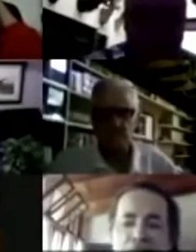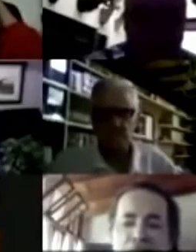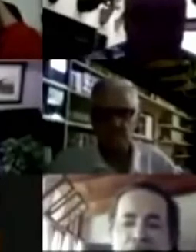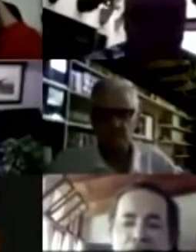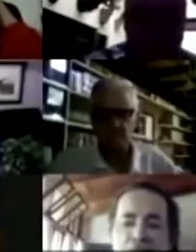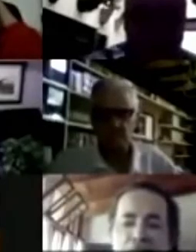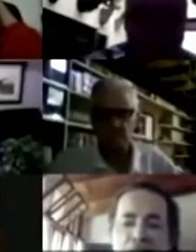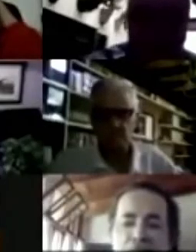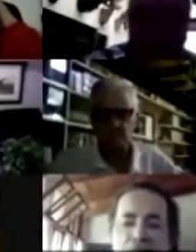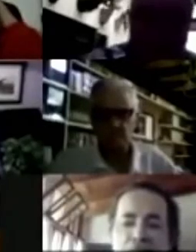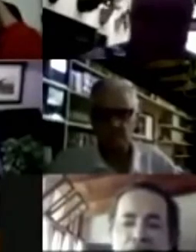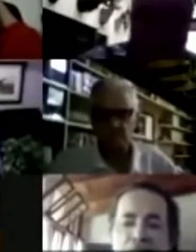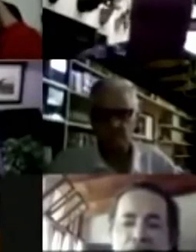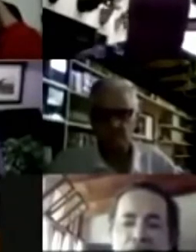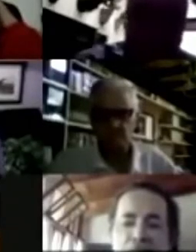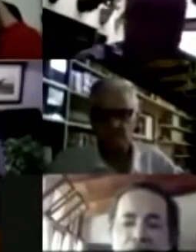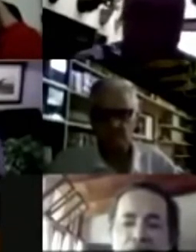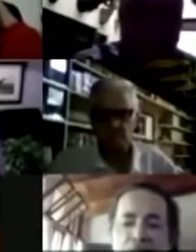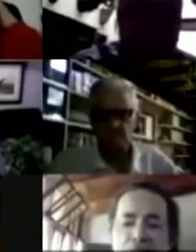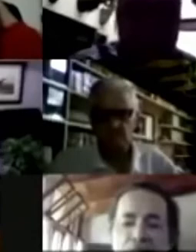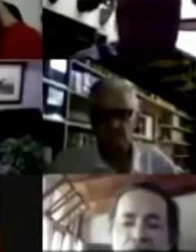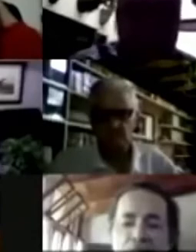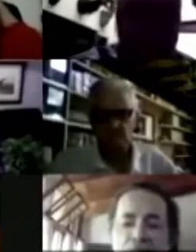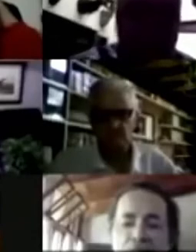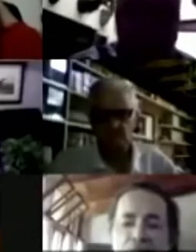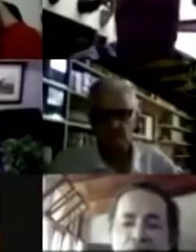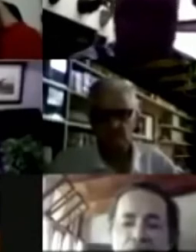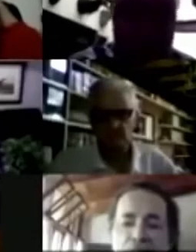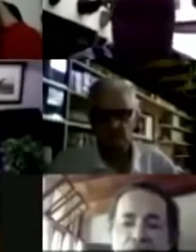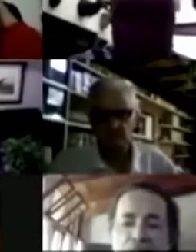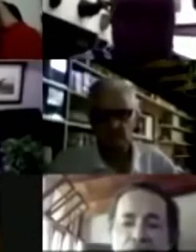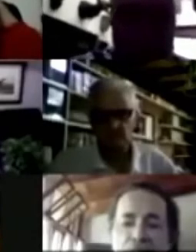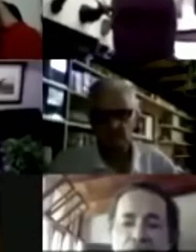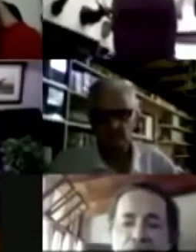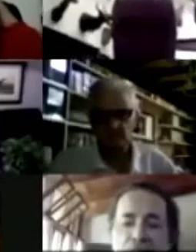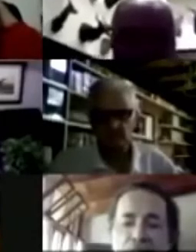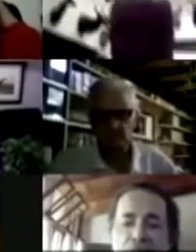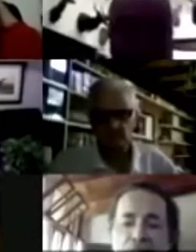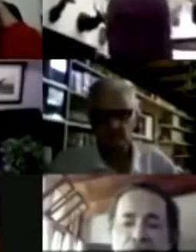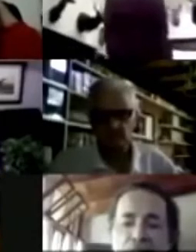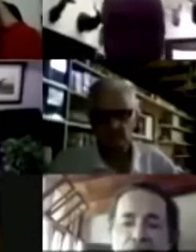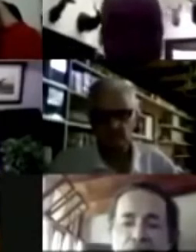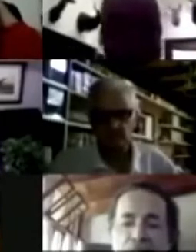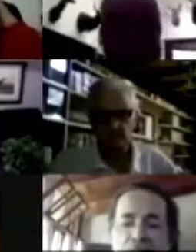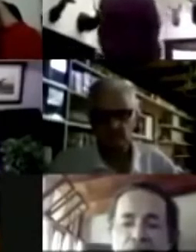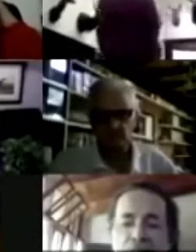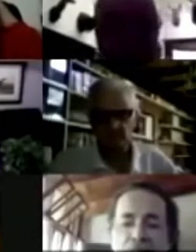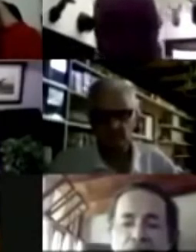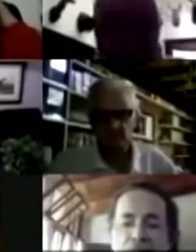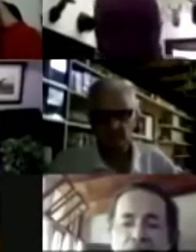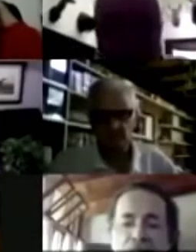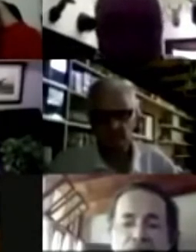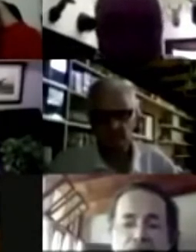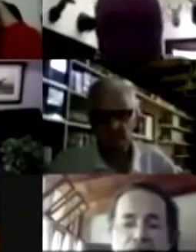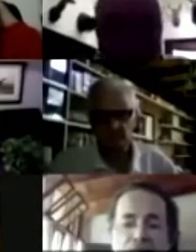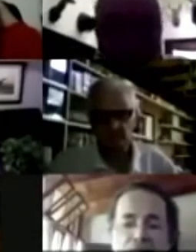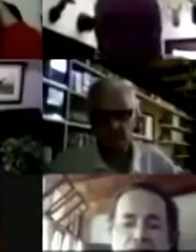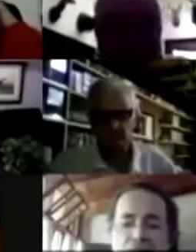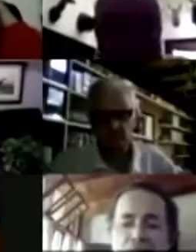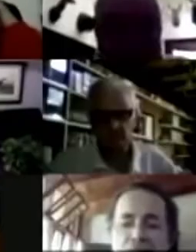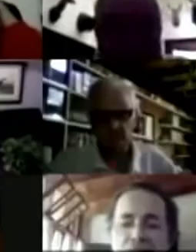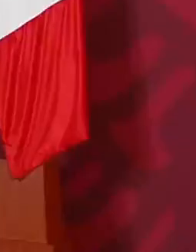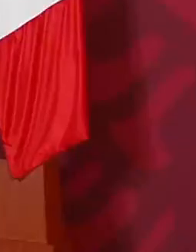en torno a eso. veo que Ricky subió una petición que estaba muy bien hecha de revocación de mandato ya